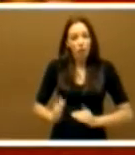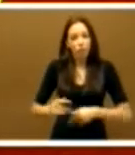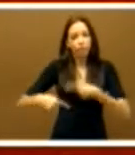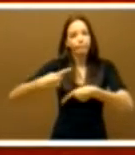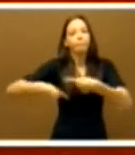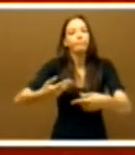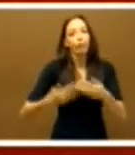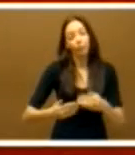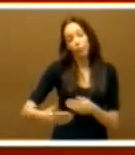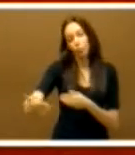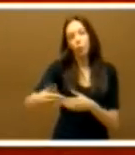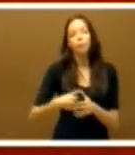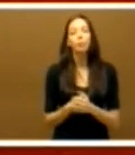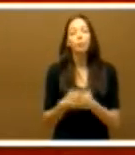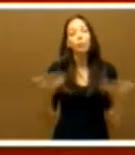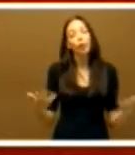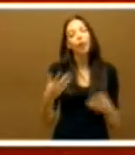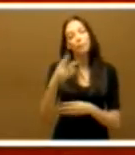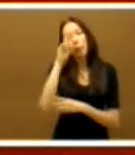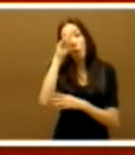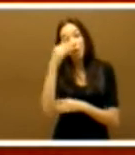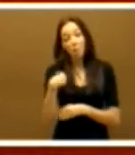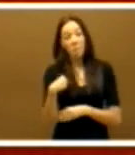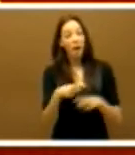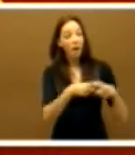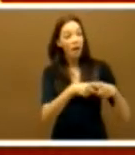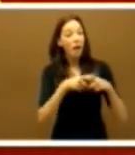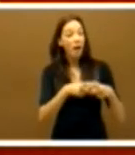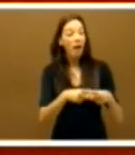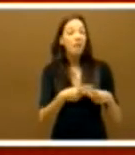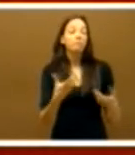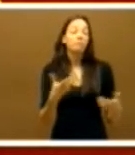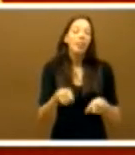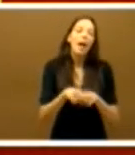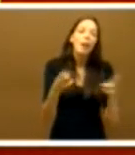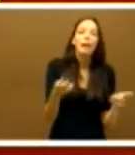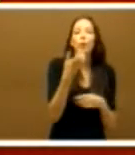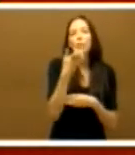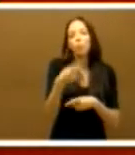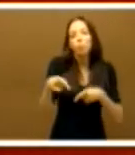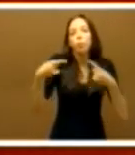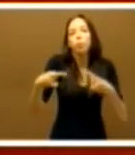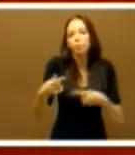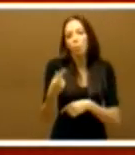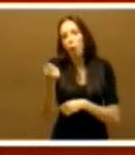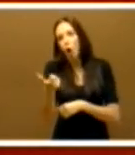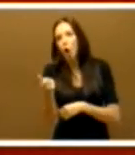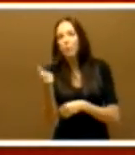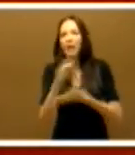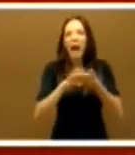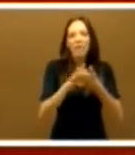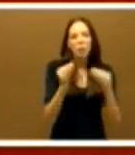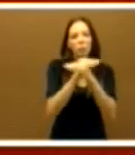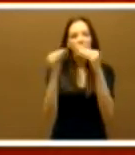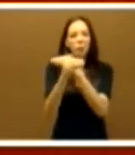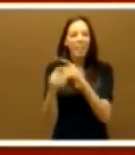Entonces, desde esa preocupación compartida será muy fácil que a pesar de los desabruptos que se han dicho aquí y del tono tenso que se puso en alguna intervención, pues esto